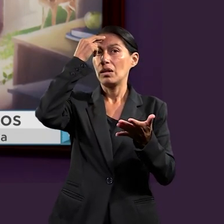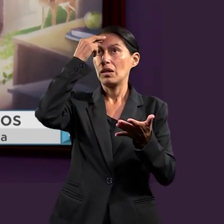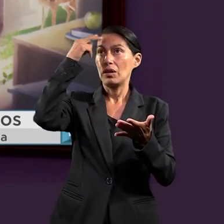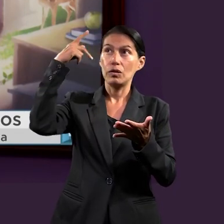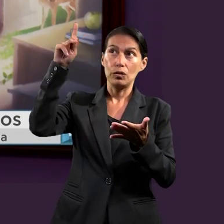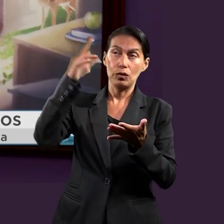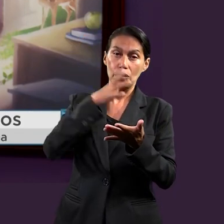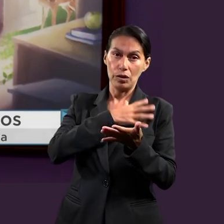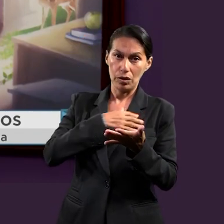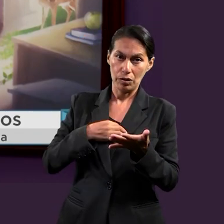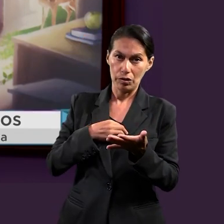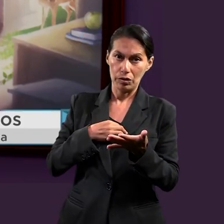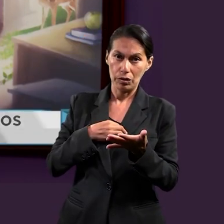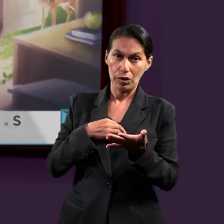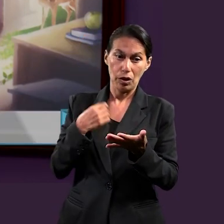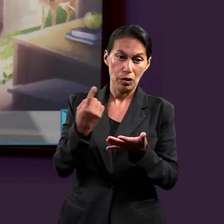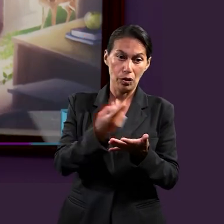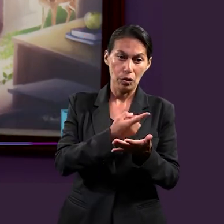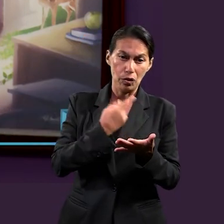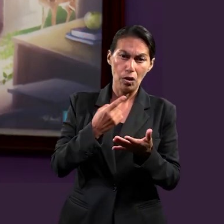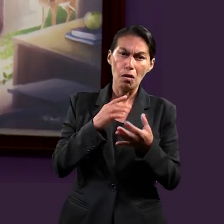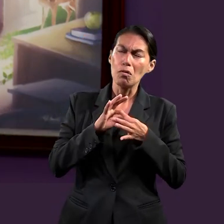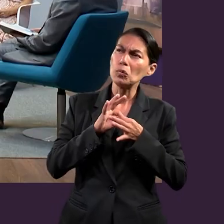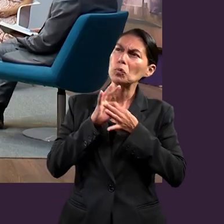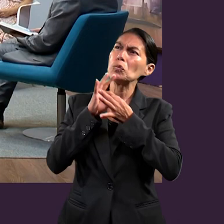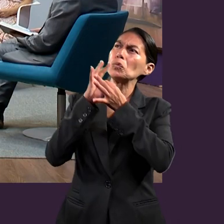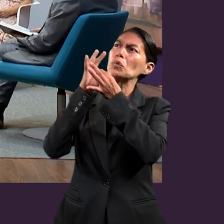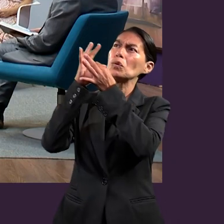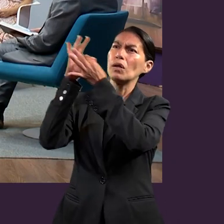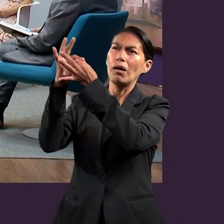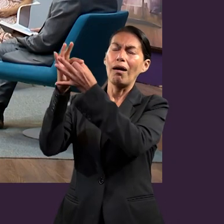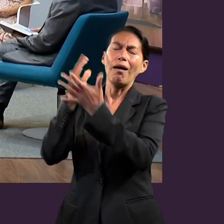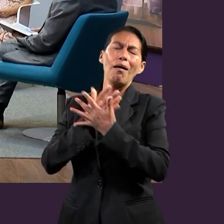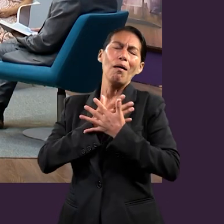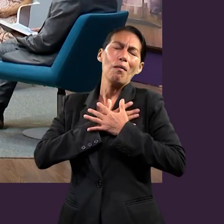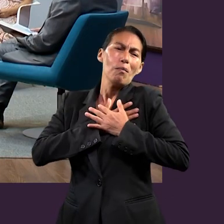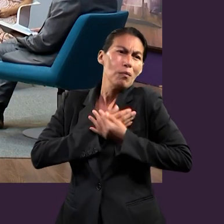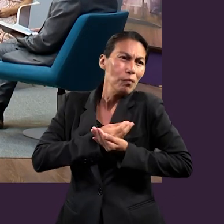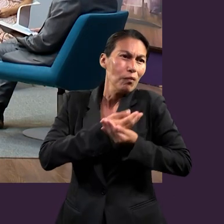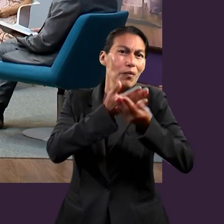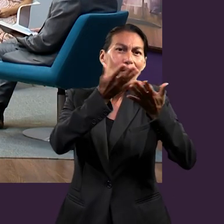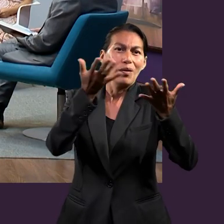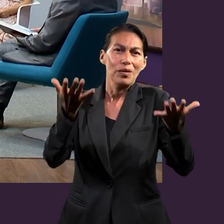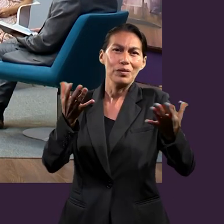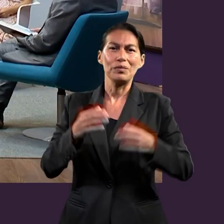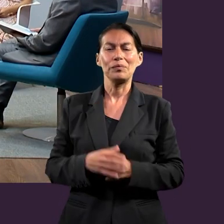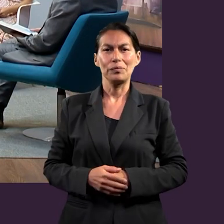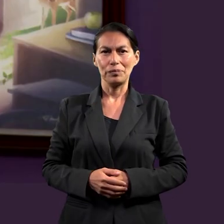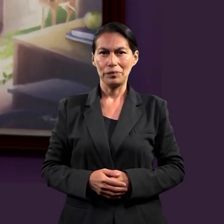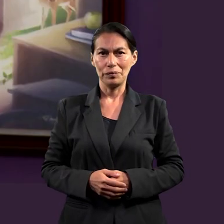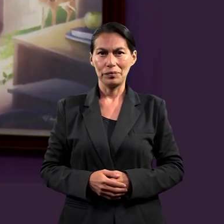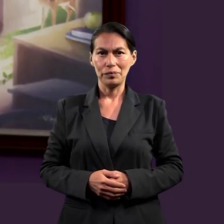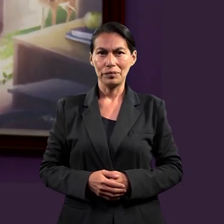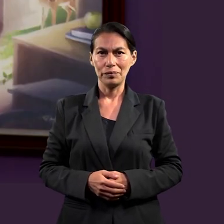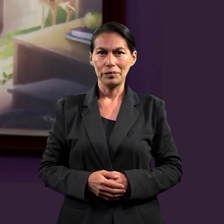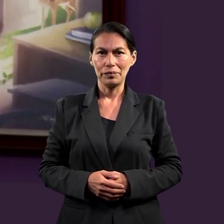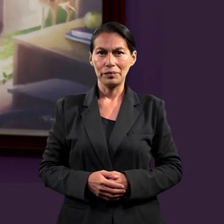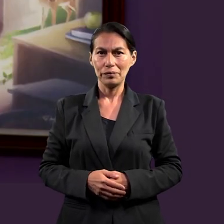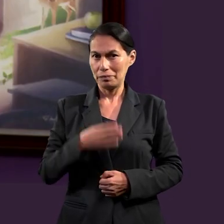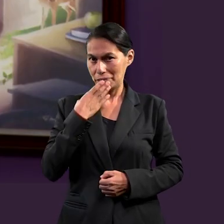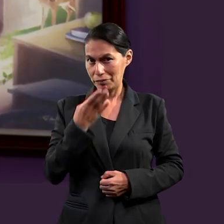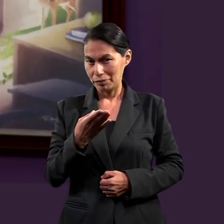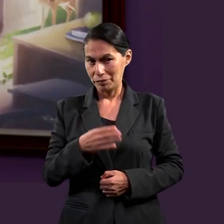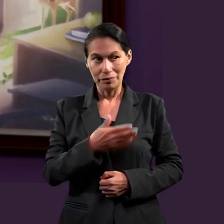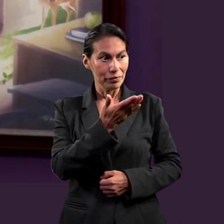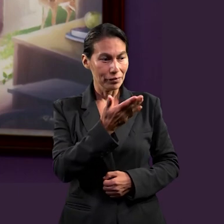de Dios y como tales debemos de andar mostrando el amor de Cristo que tiene por nosotros.